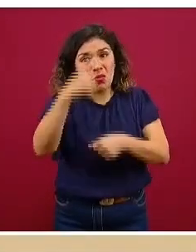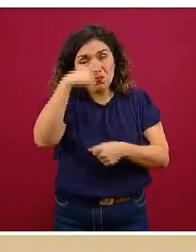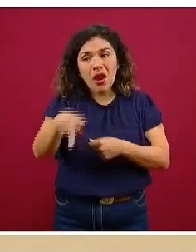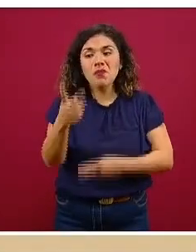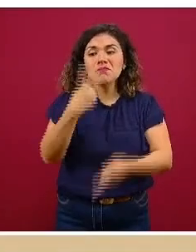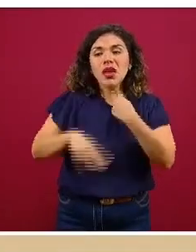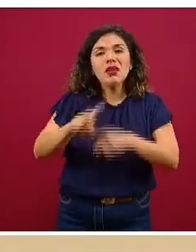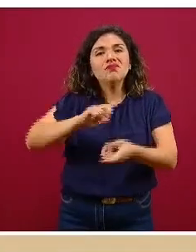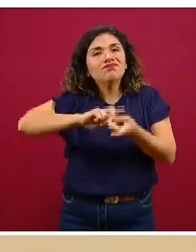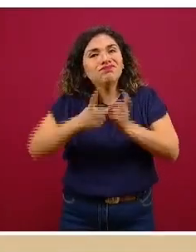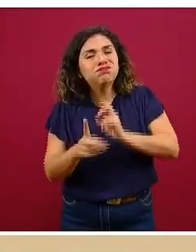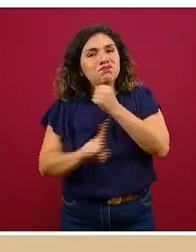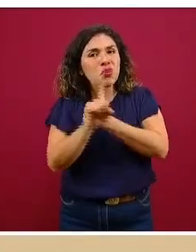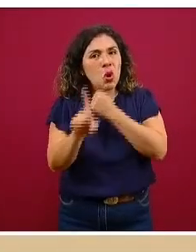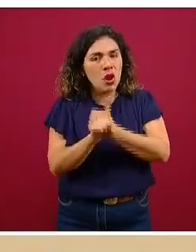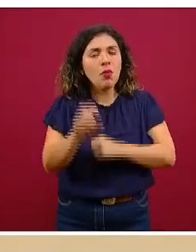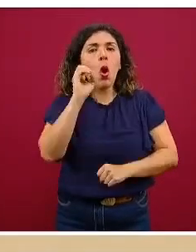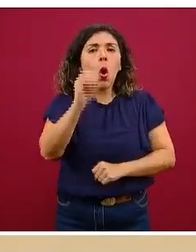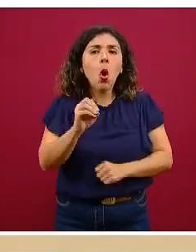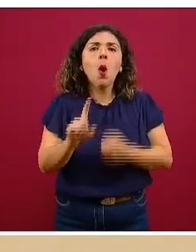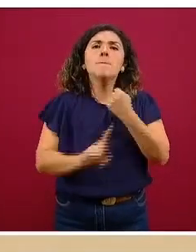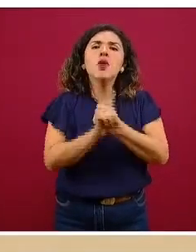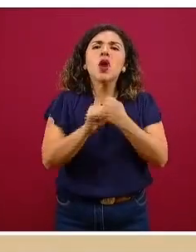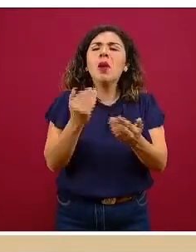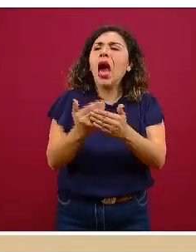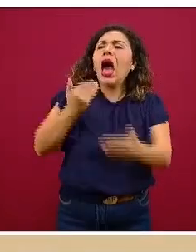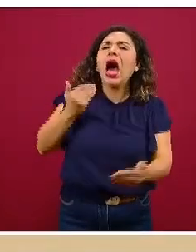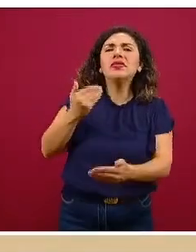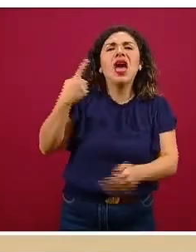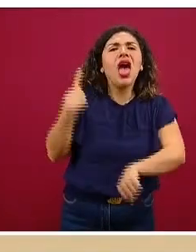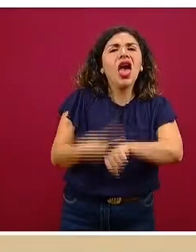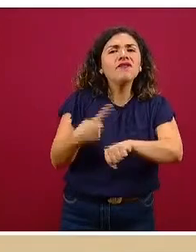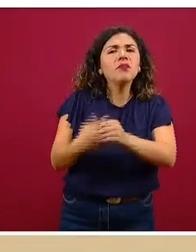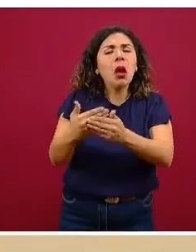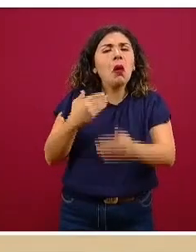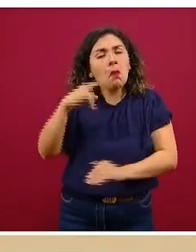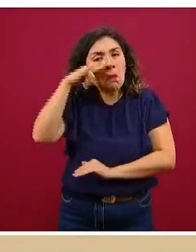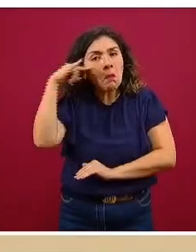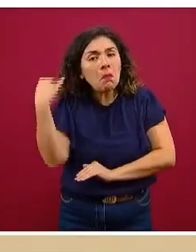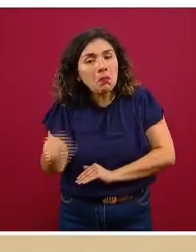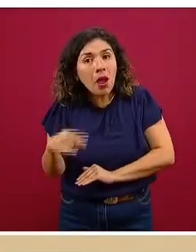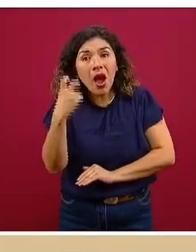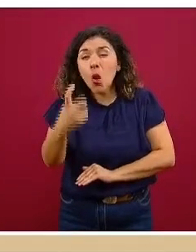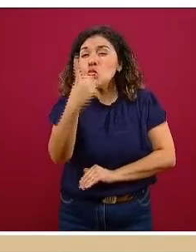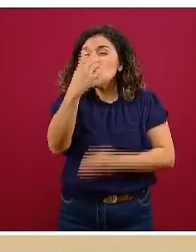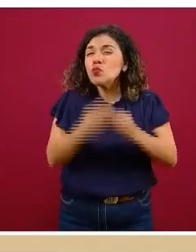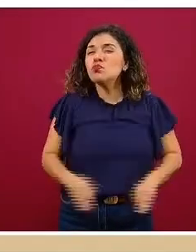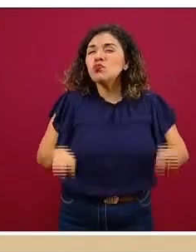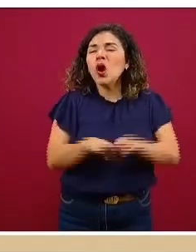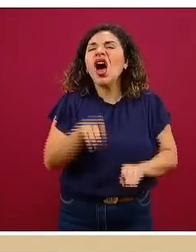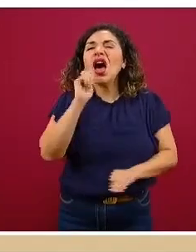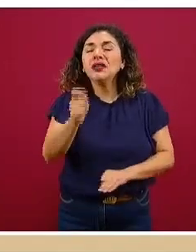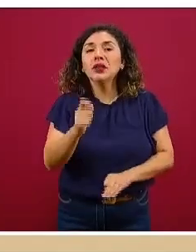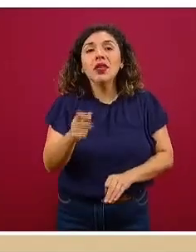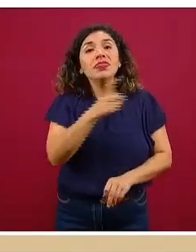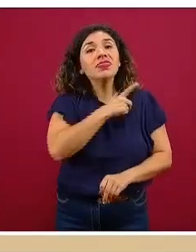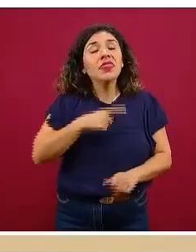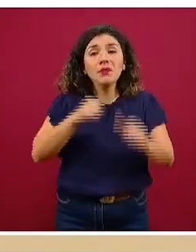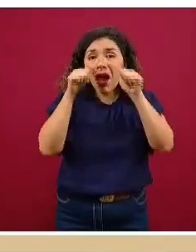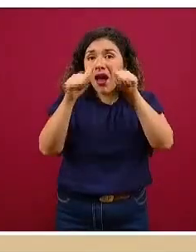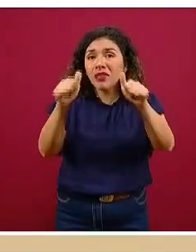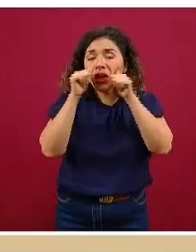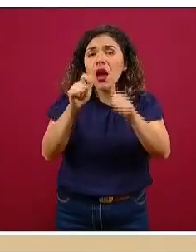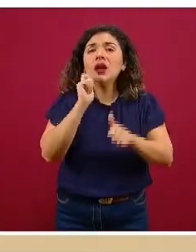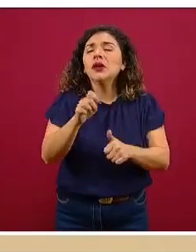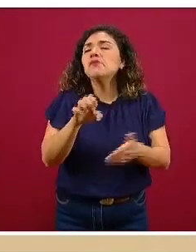presentar. Así como complicaciones por trastornos previos, un punto muy importante es atender el duelo,